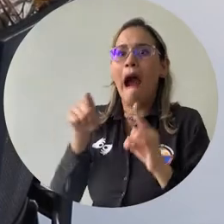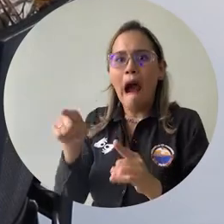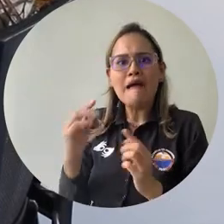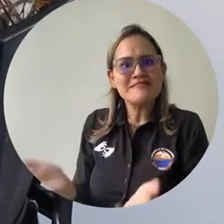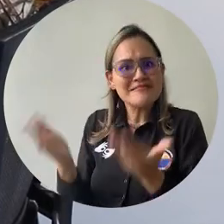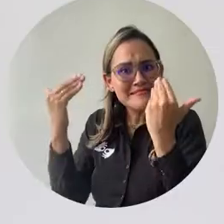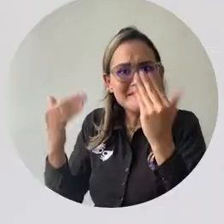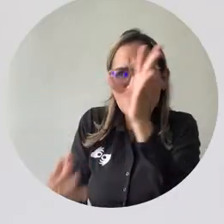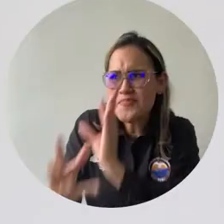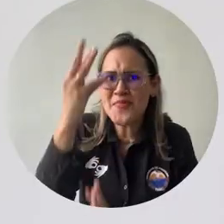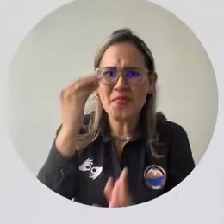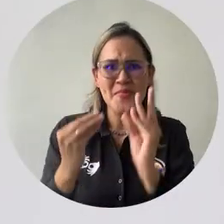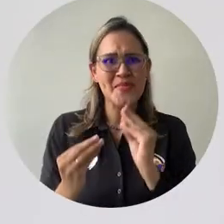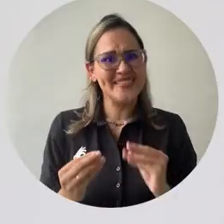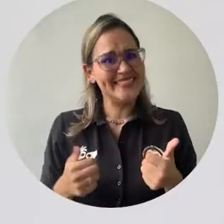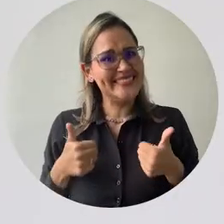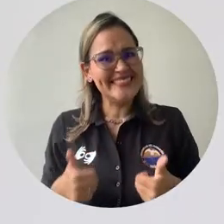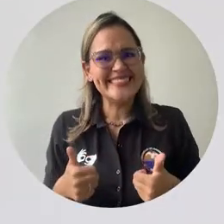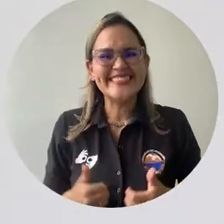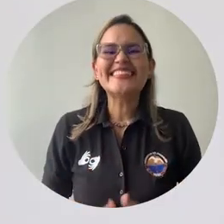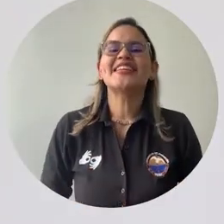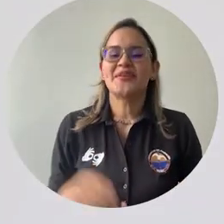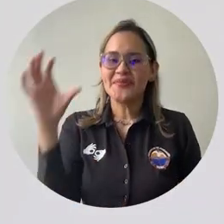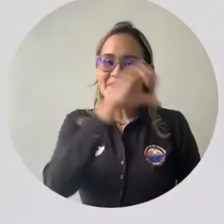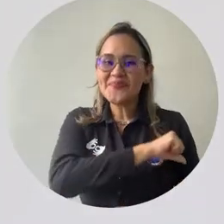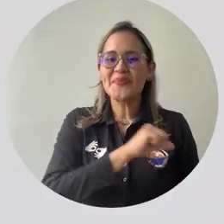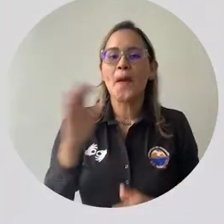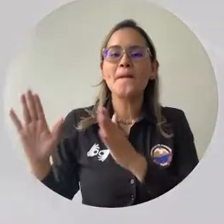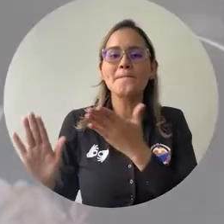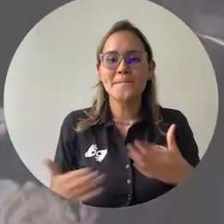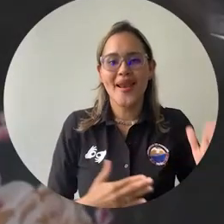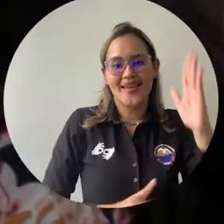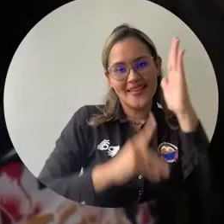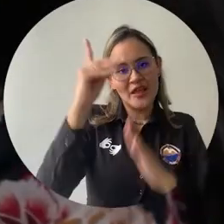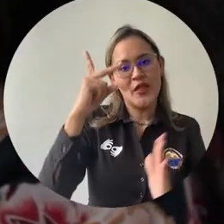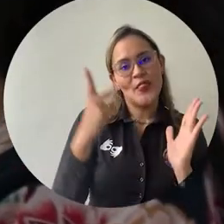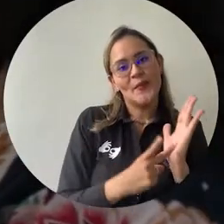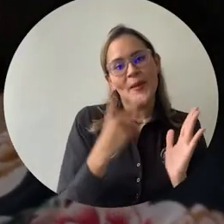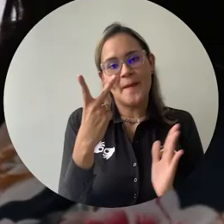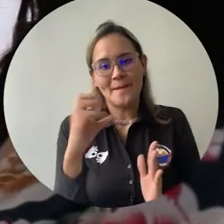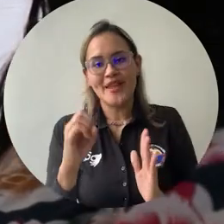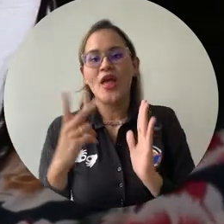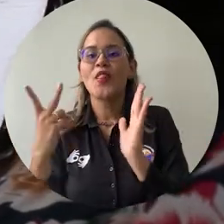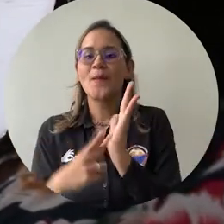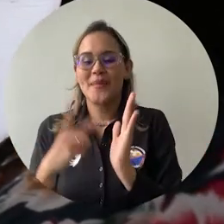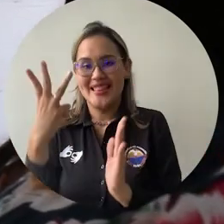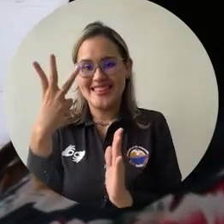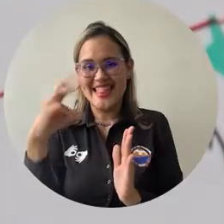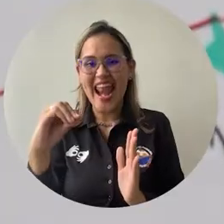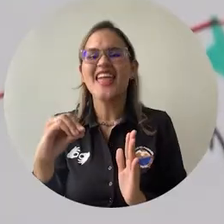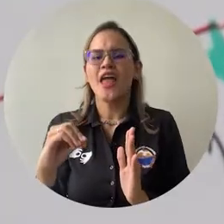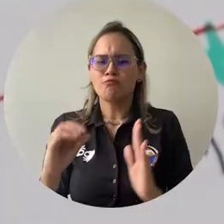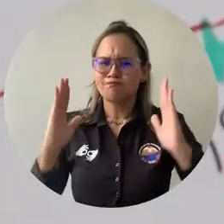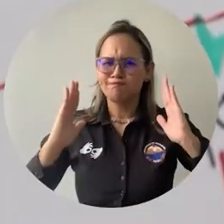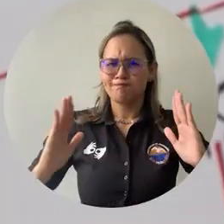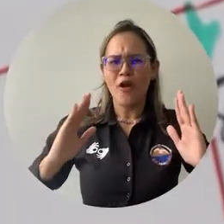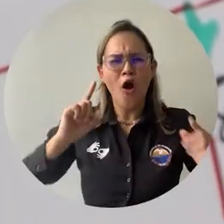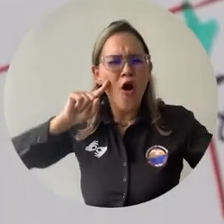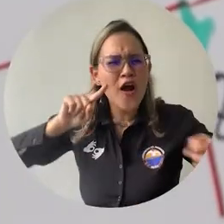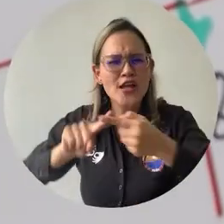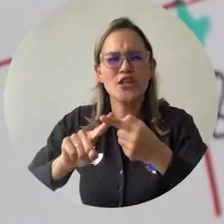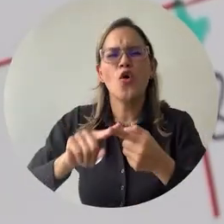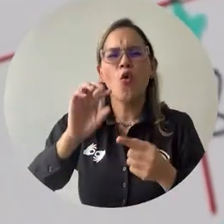Las experiencias en el exterior dan muestra que desde su plan de desarrollo 2020-2030 Unimagdalena Comprometida, se